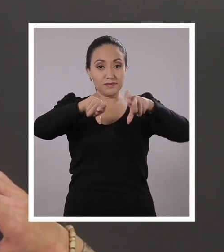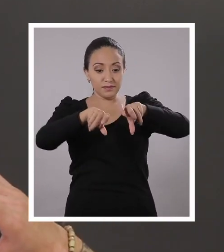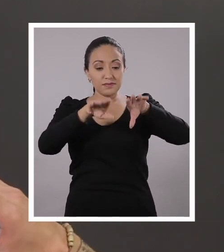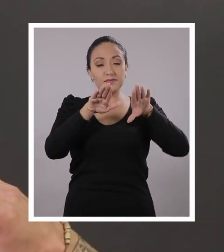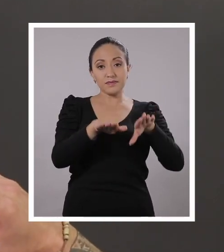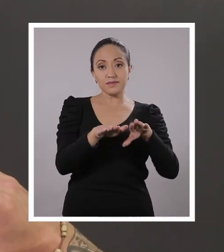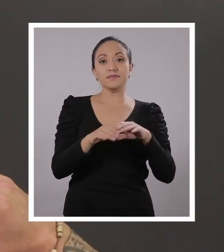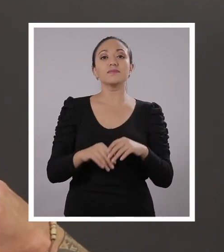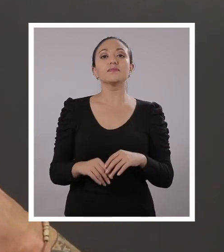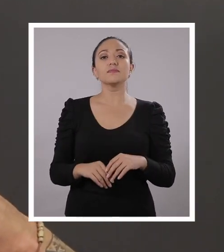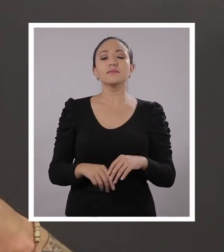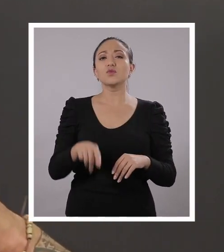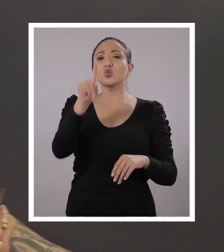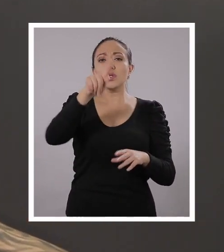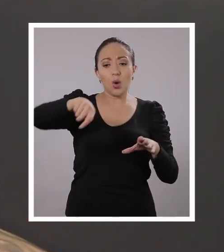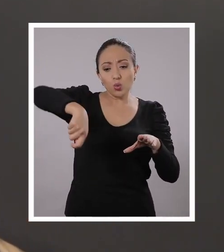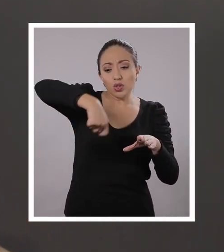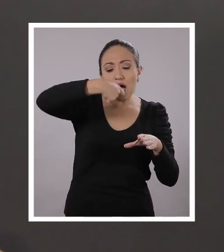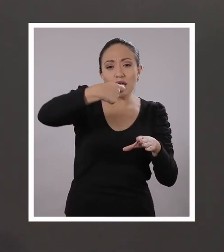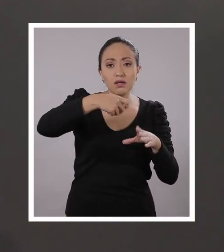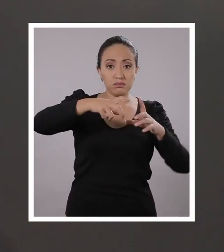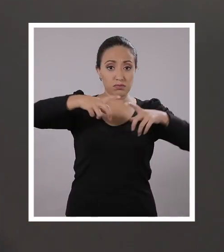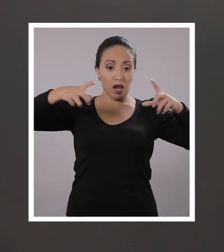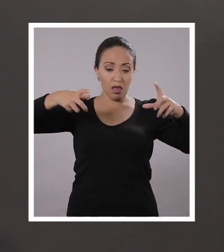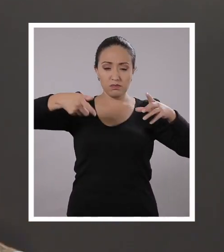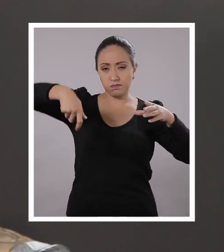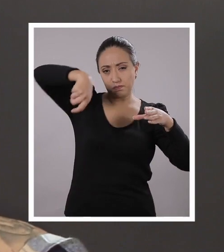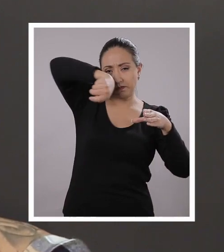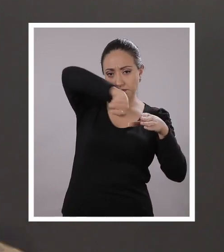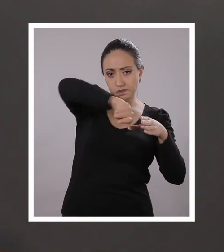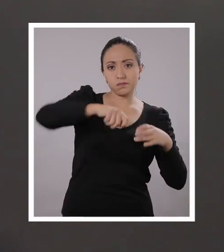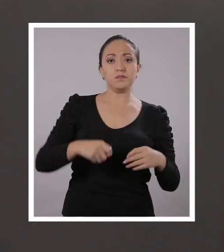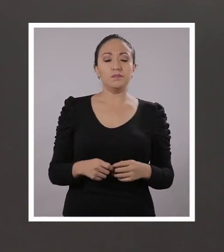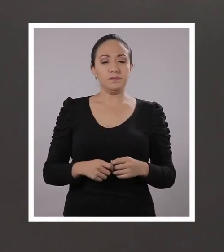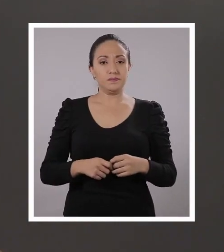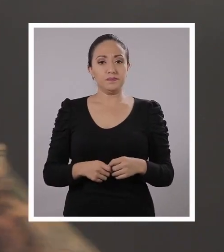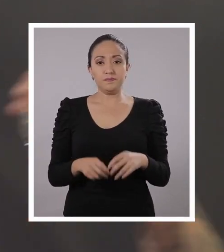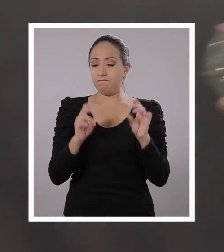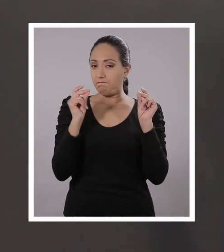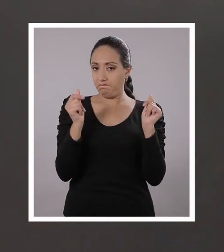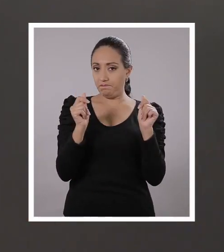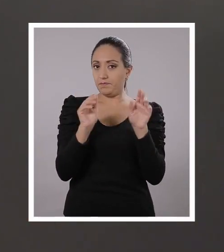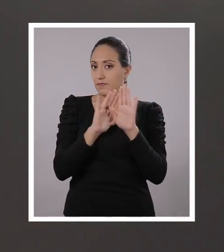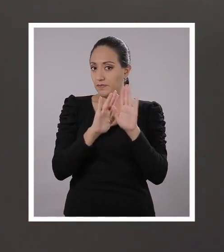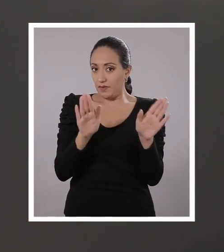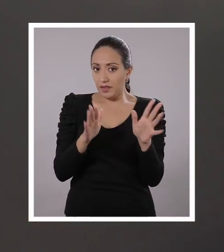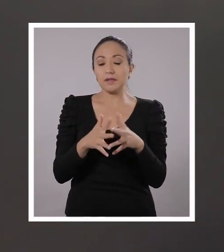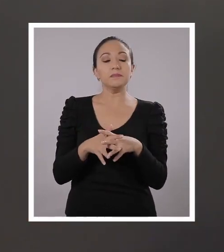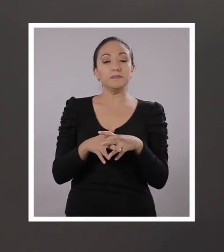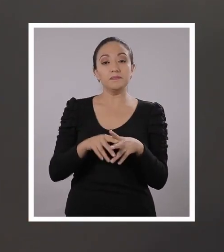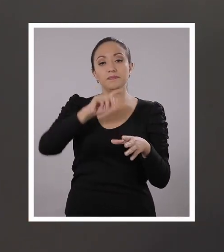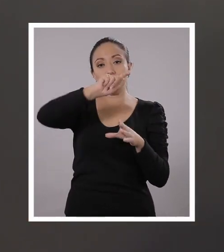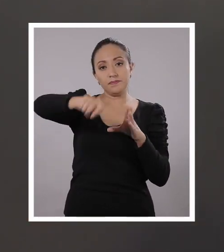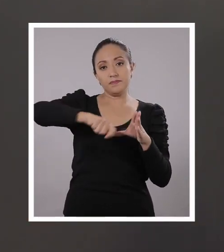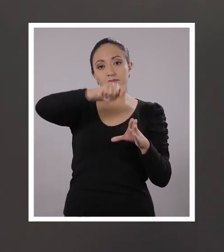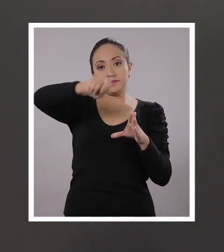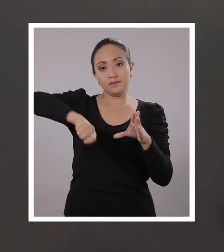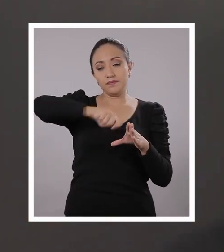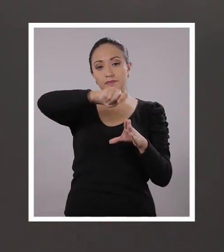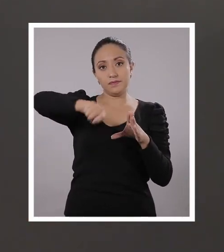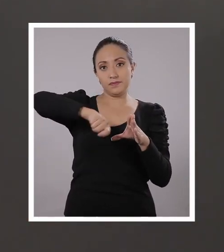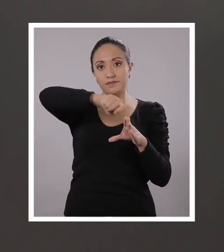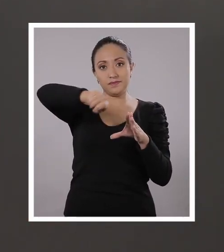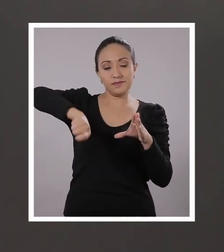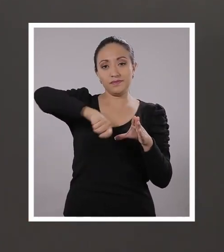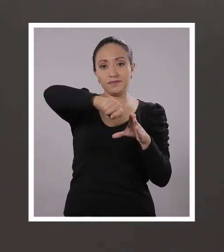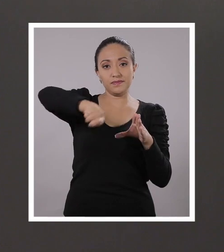pequeñas o una cuchara grande. Colócala, por favor. aquí. Listo. Muy bien. Entonces, vamos a continuar nosotros